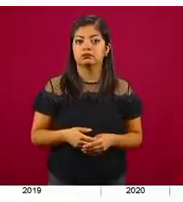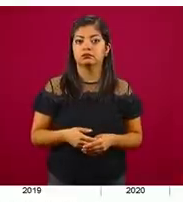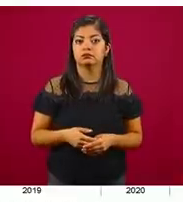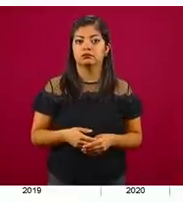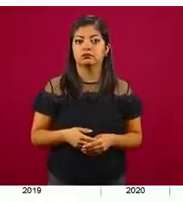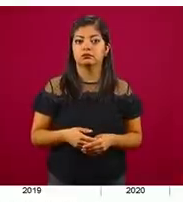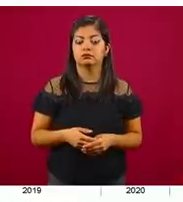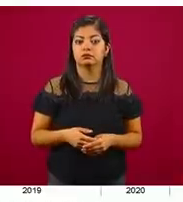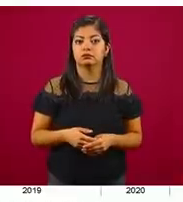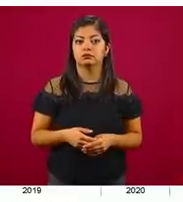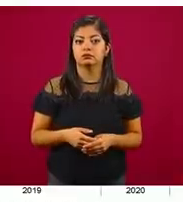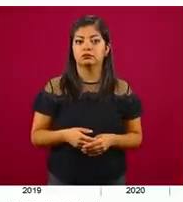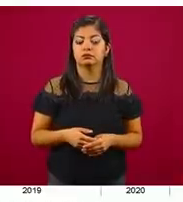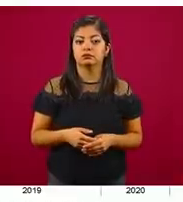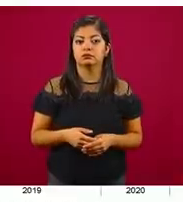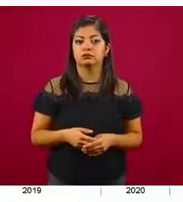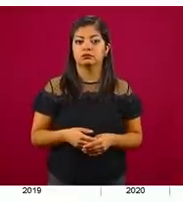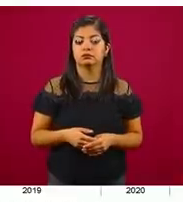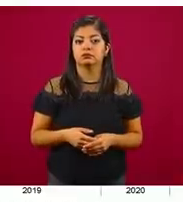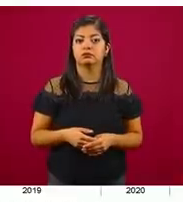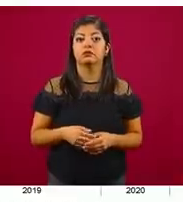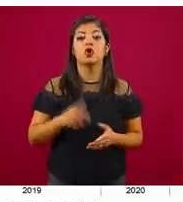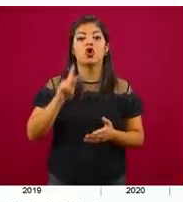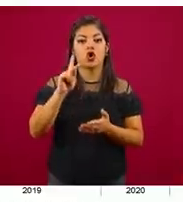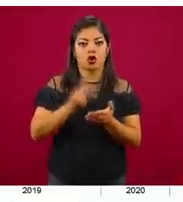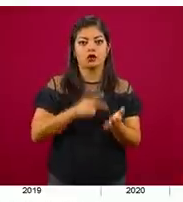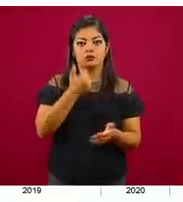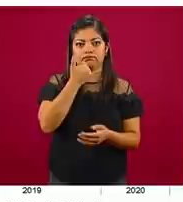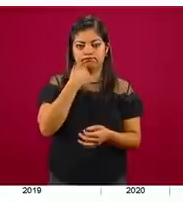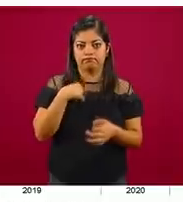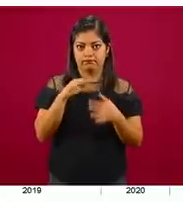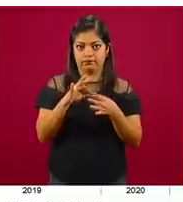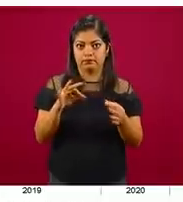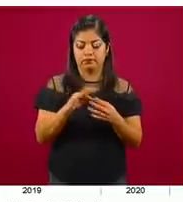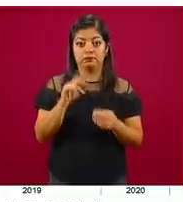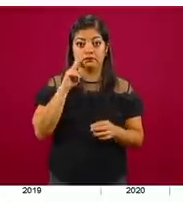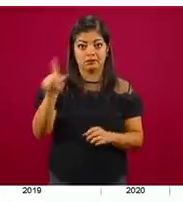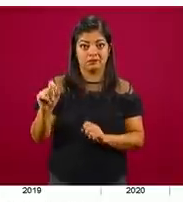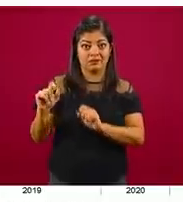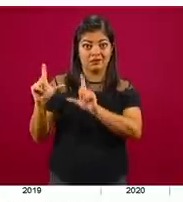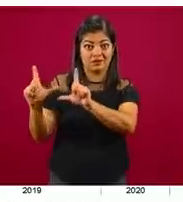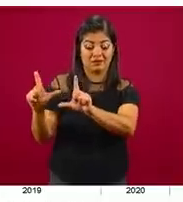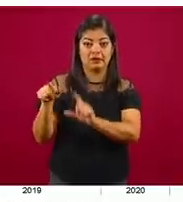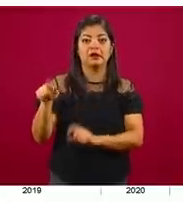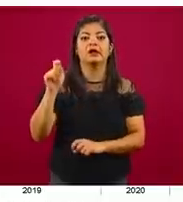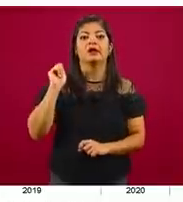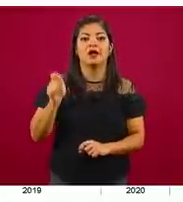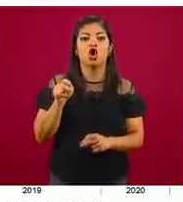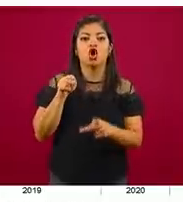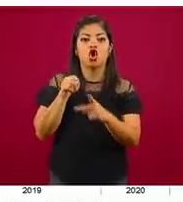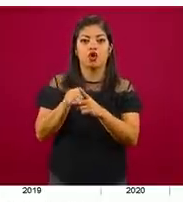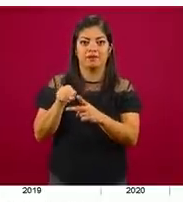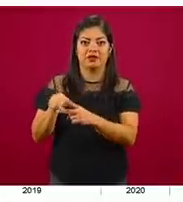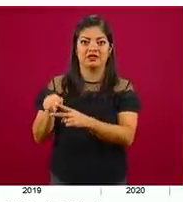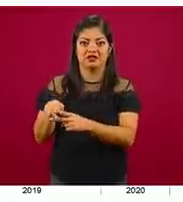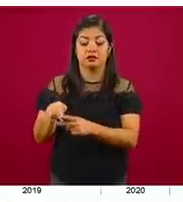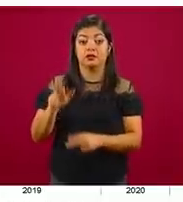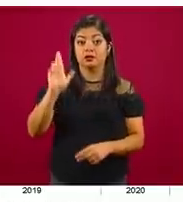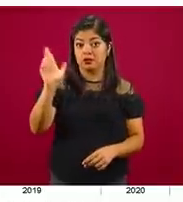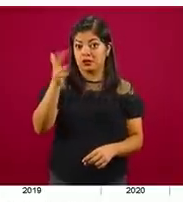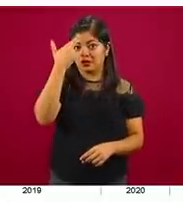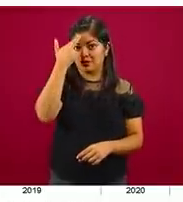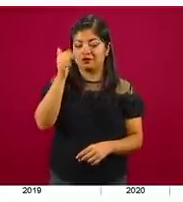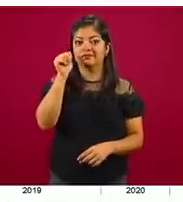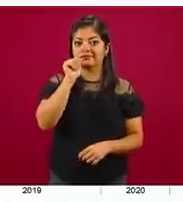Bueno, nuevamente esta es la gráfica de homicidio doloso. Recuerden ustedes que cada